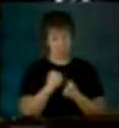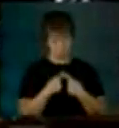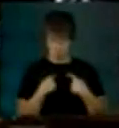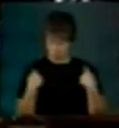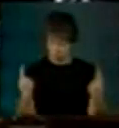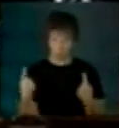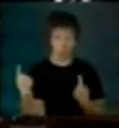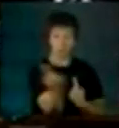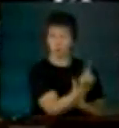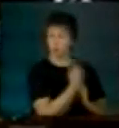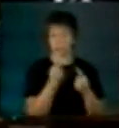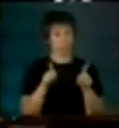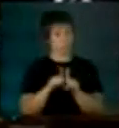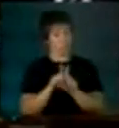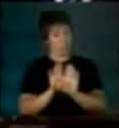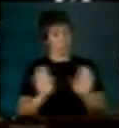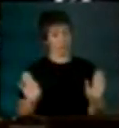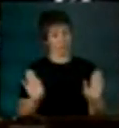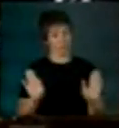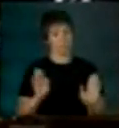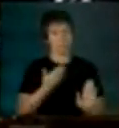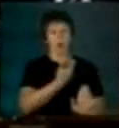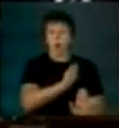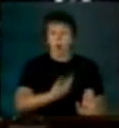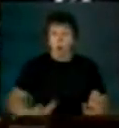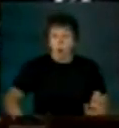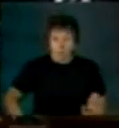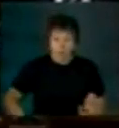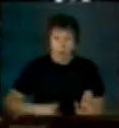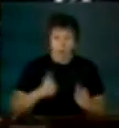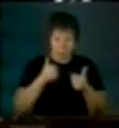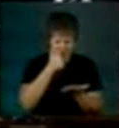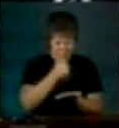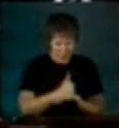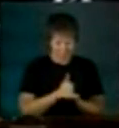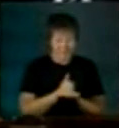Los temas de Estado deben de ser pocos y selectos.